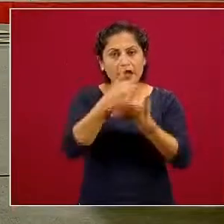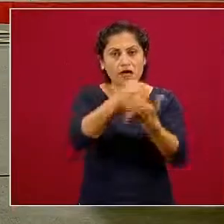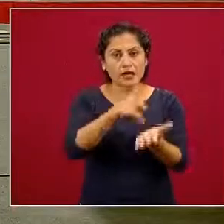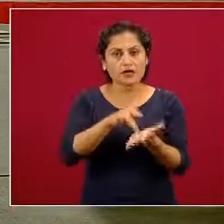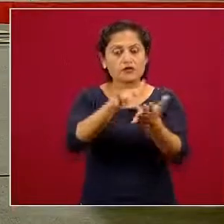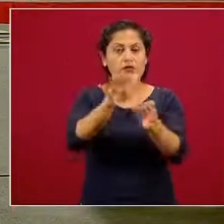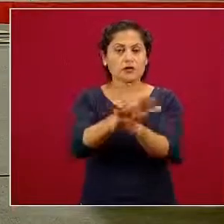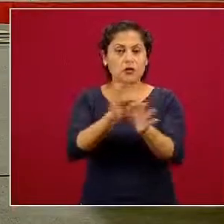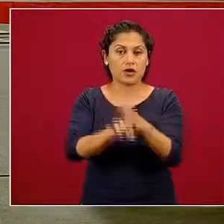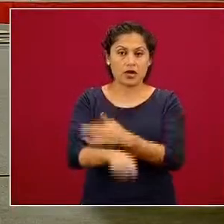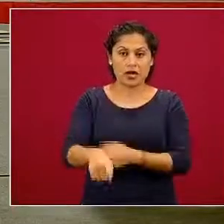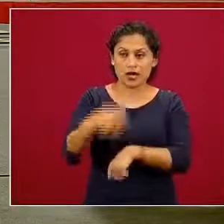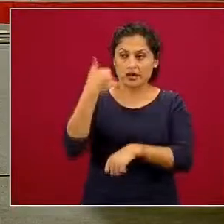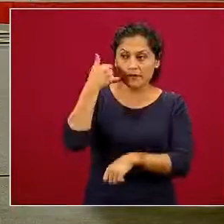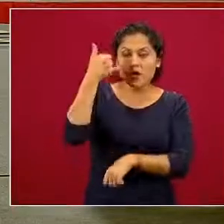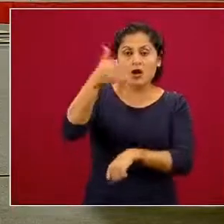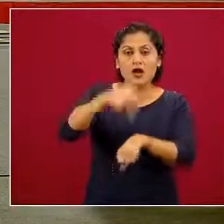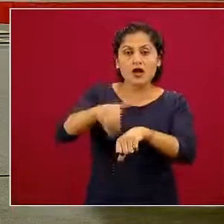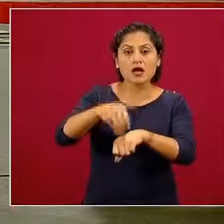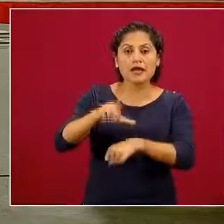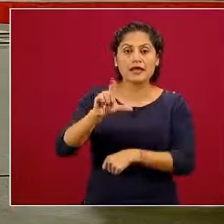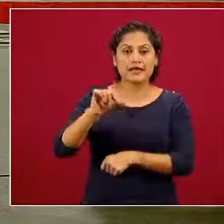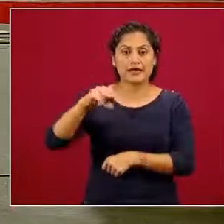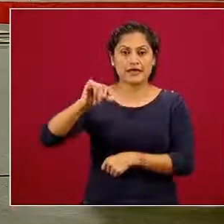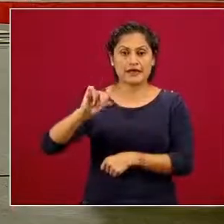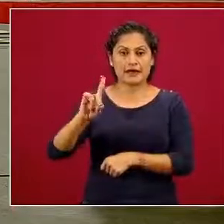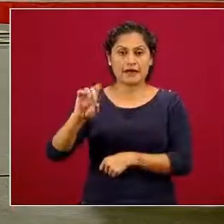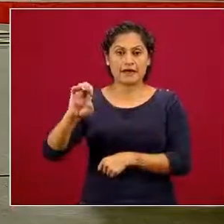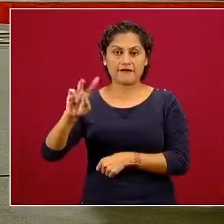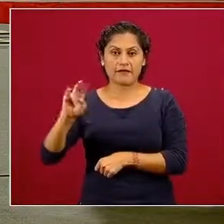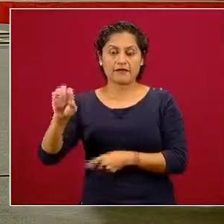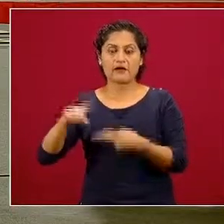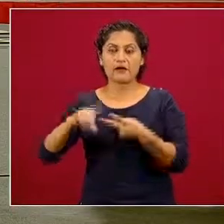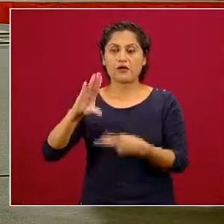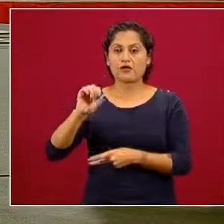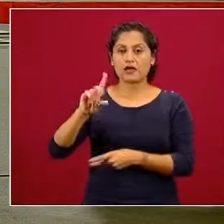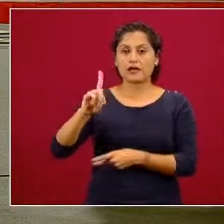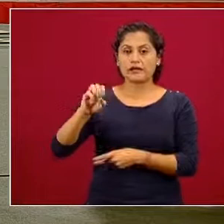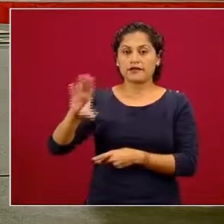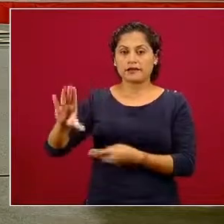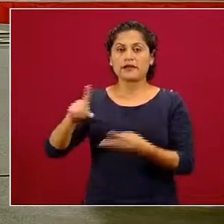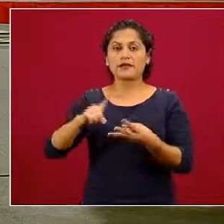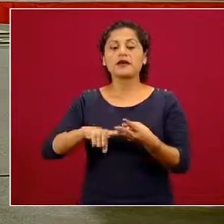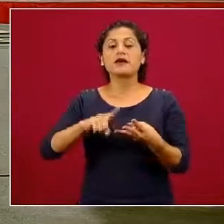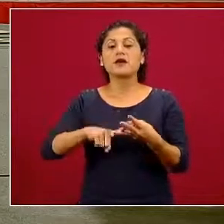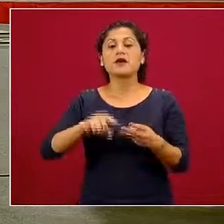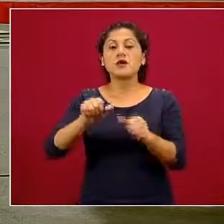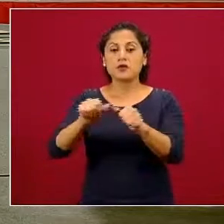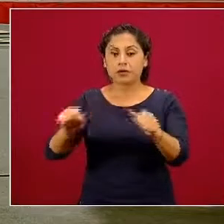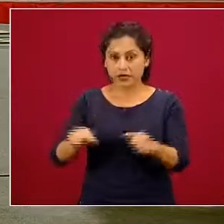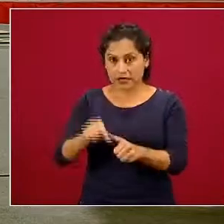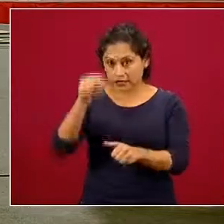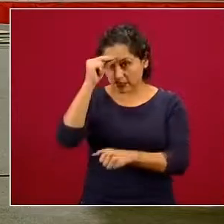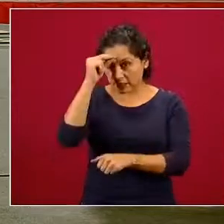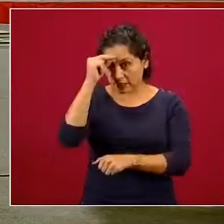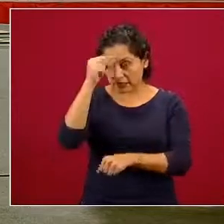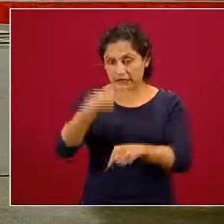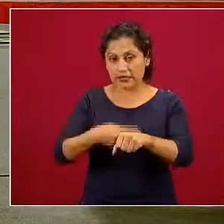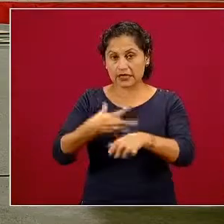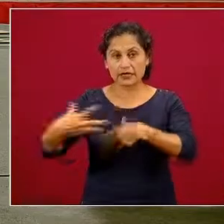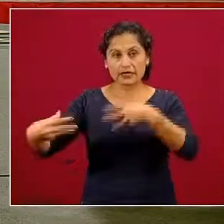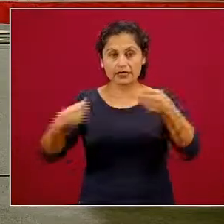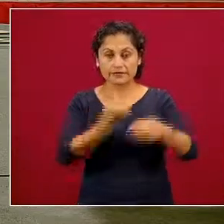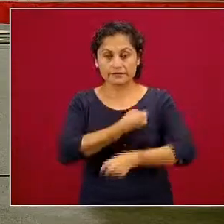la Línea de la Vida, la CONADIC, la Unidad de Inteligencia Epidemiológica Sanitaria, la